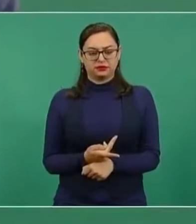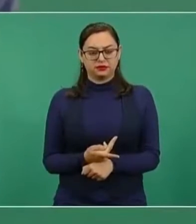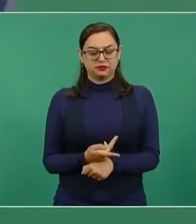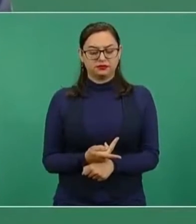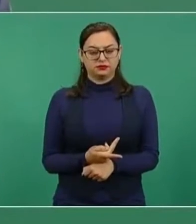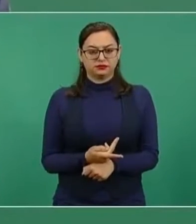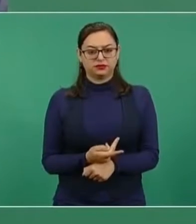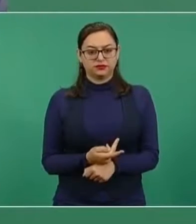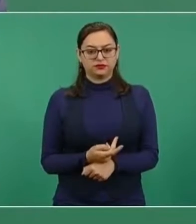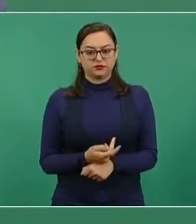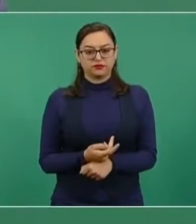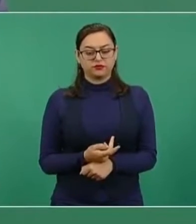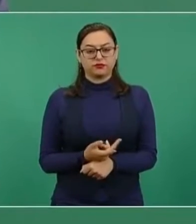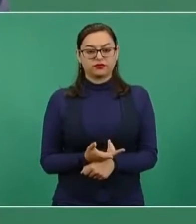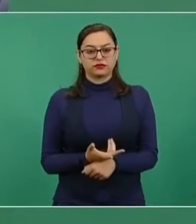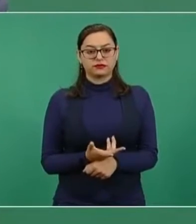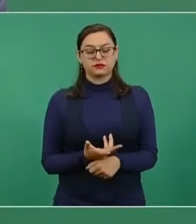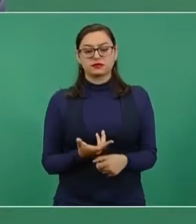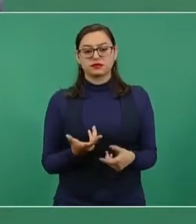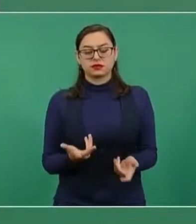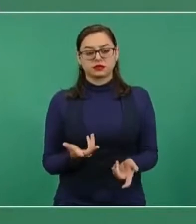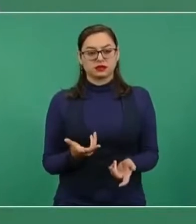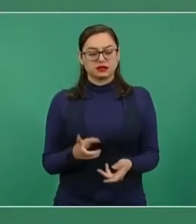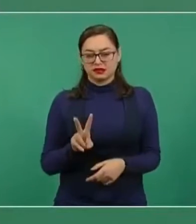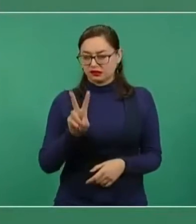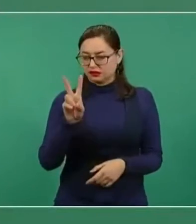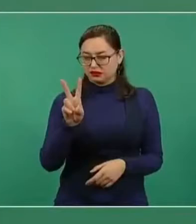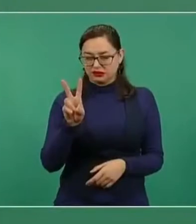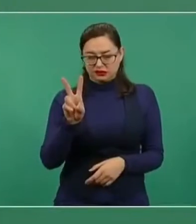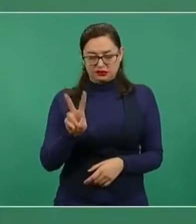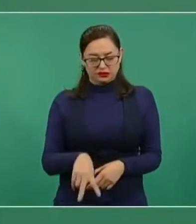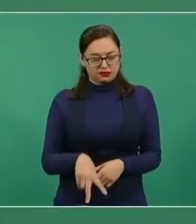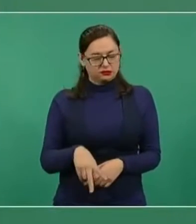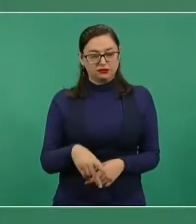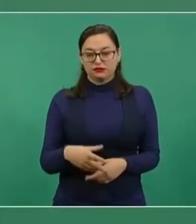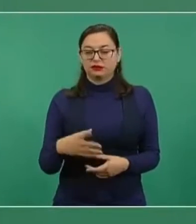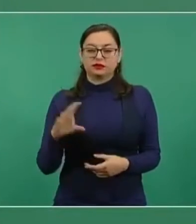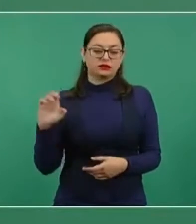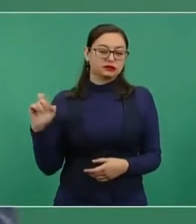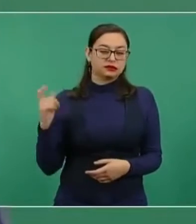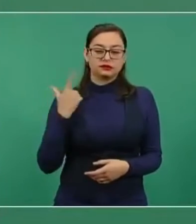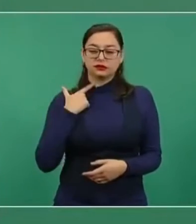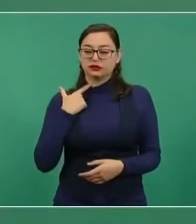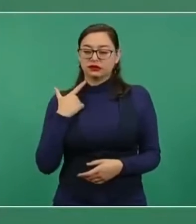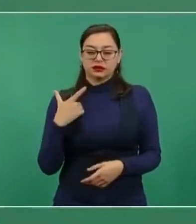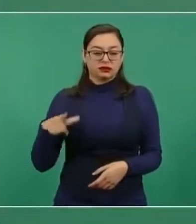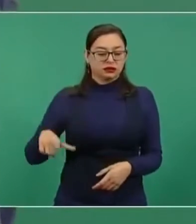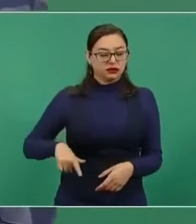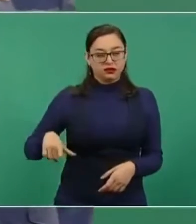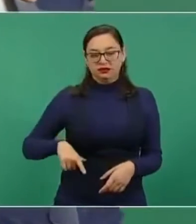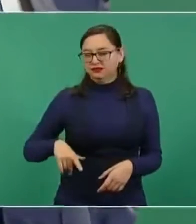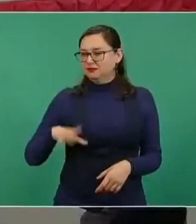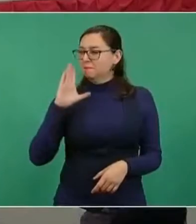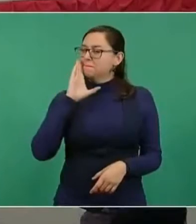completamente irregular, sin transparencia, sin hacer